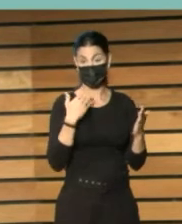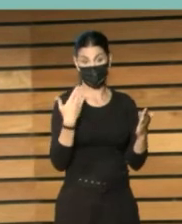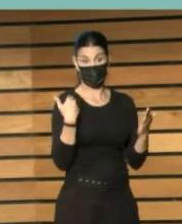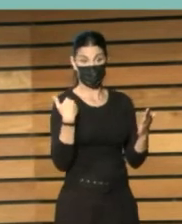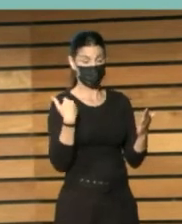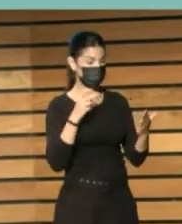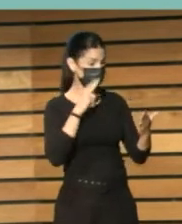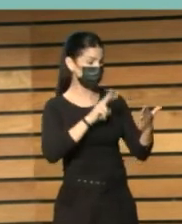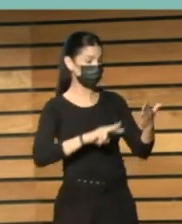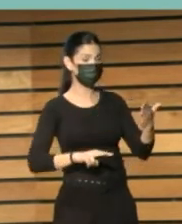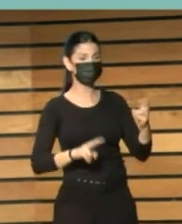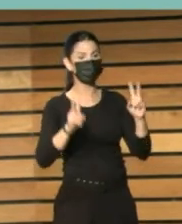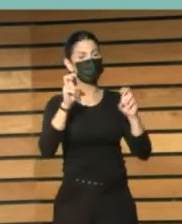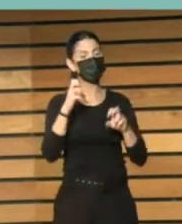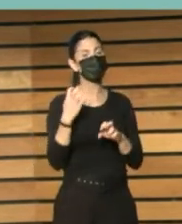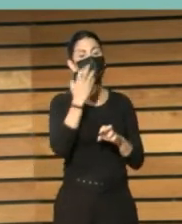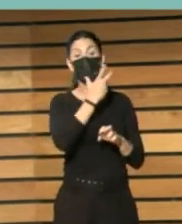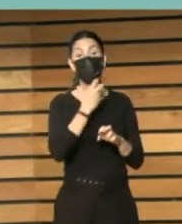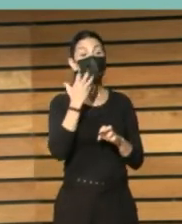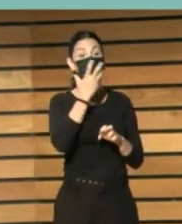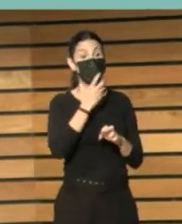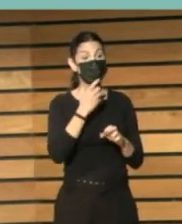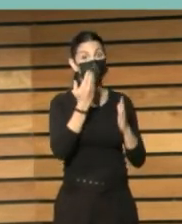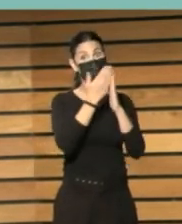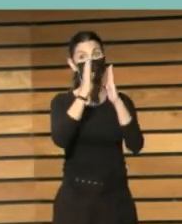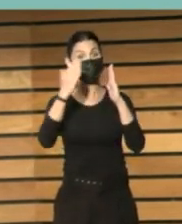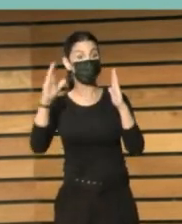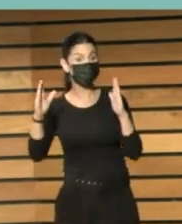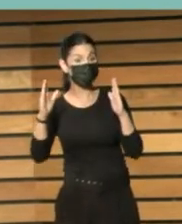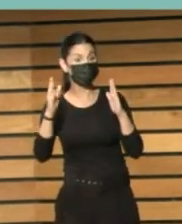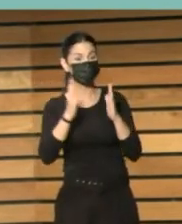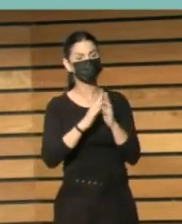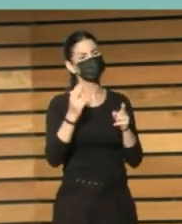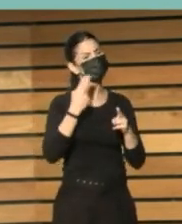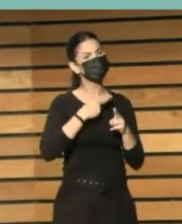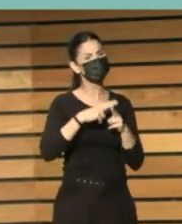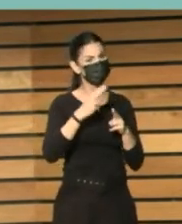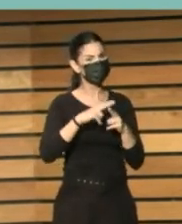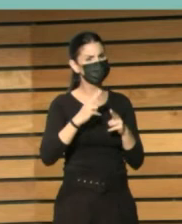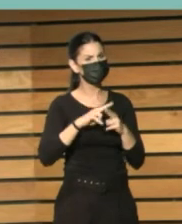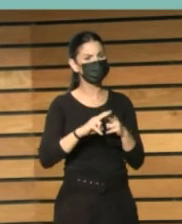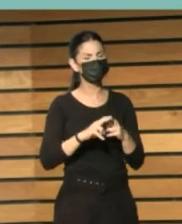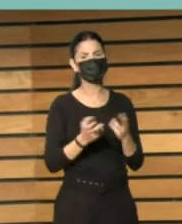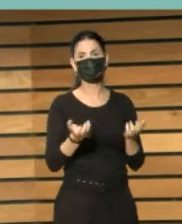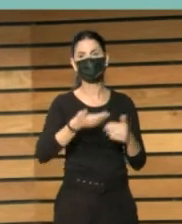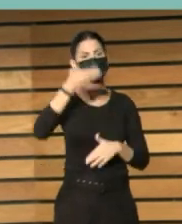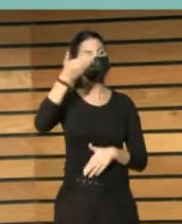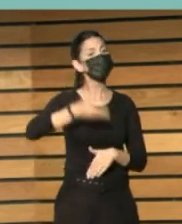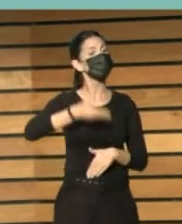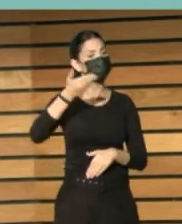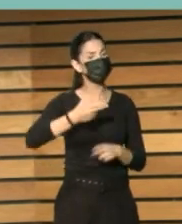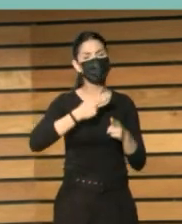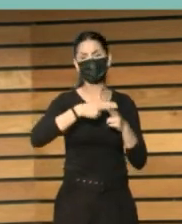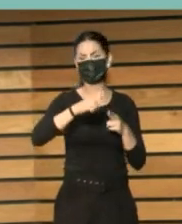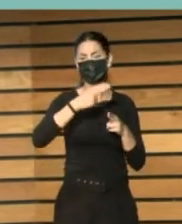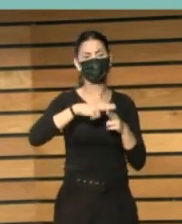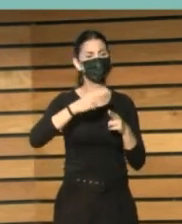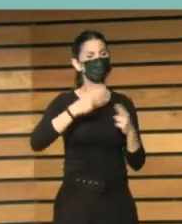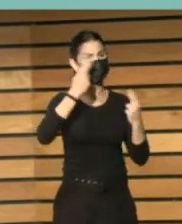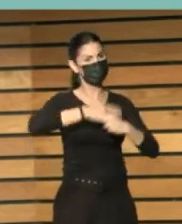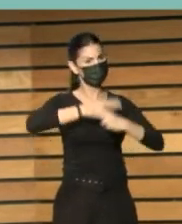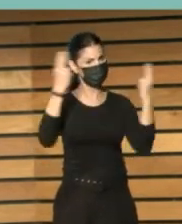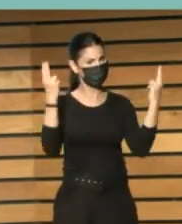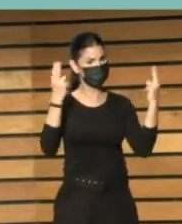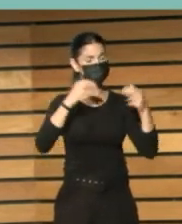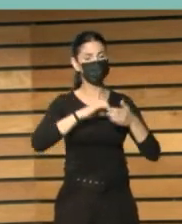la poética de la biblioteca, su política. Y, Gloria, comparto tu reflexión. Son imprescindibles las políticas públicas. Y seguro que